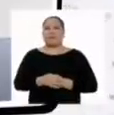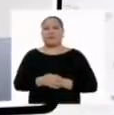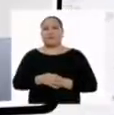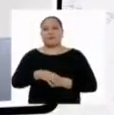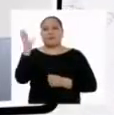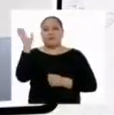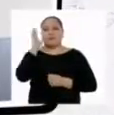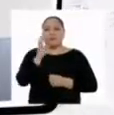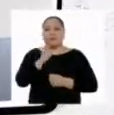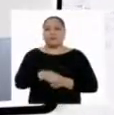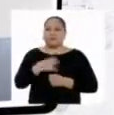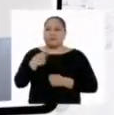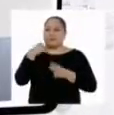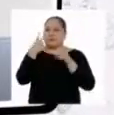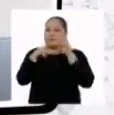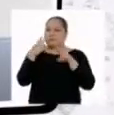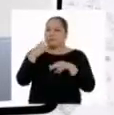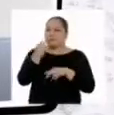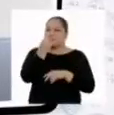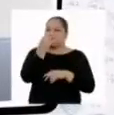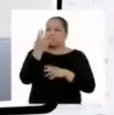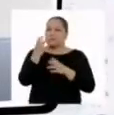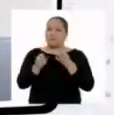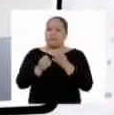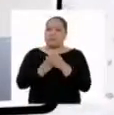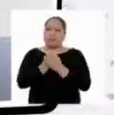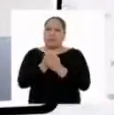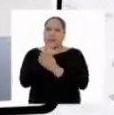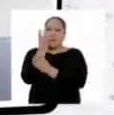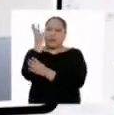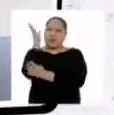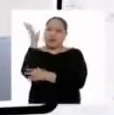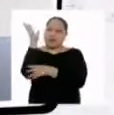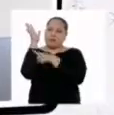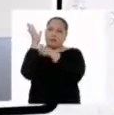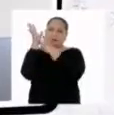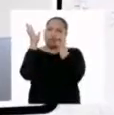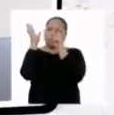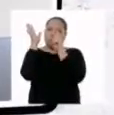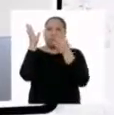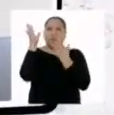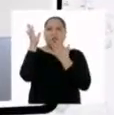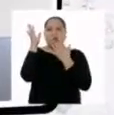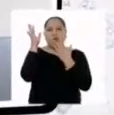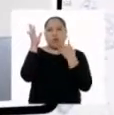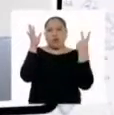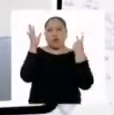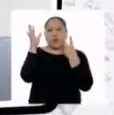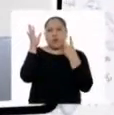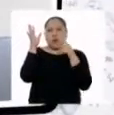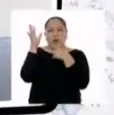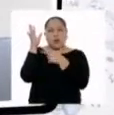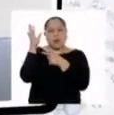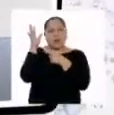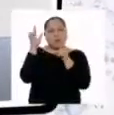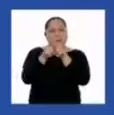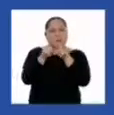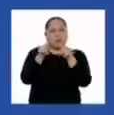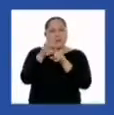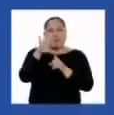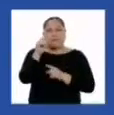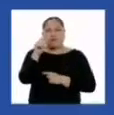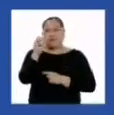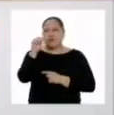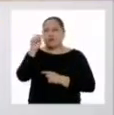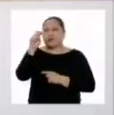Hola, yo he visto algunas plantas que tienen hojas que no son de color verde. ¿Esas plantas también hacen fotosíntesis?